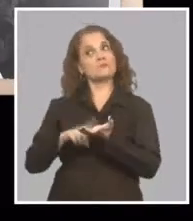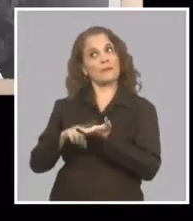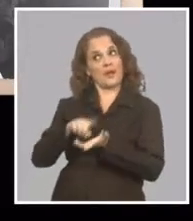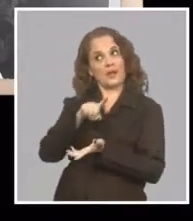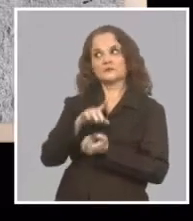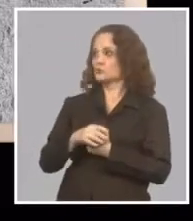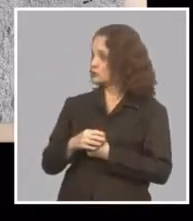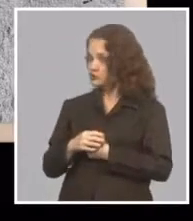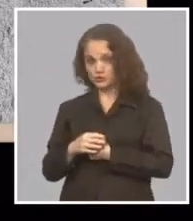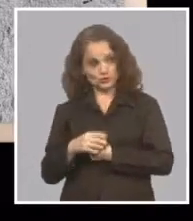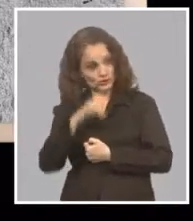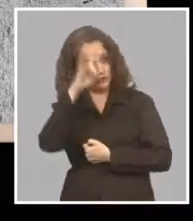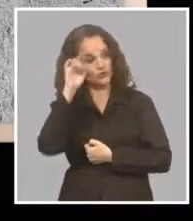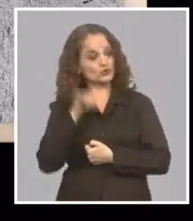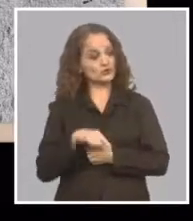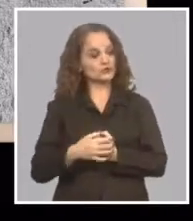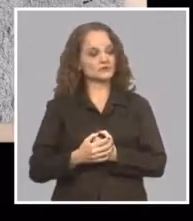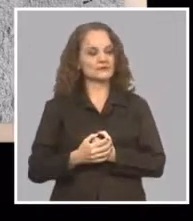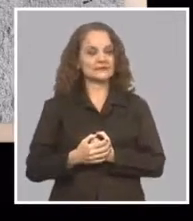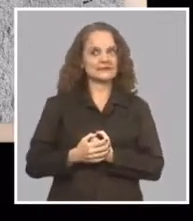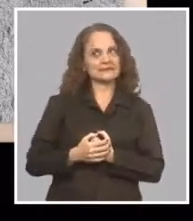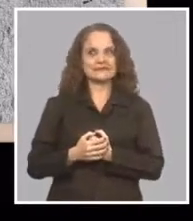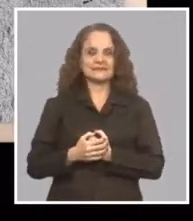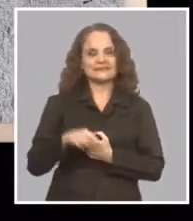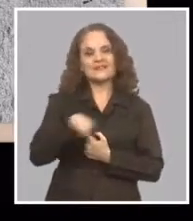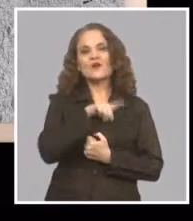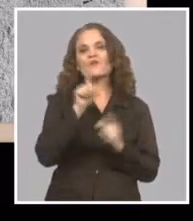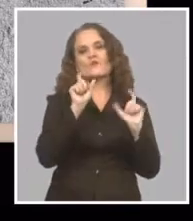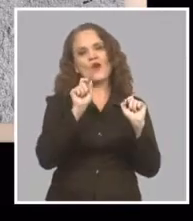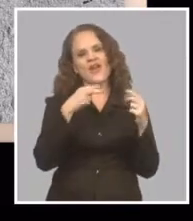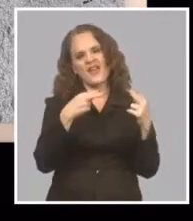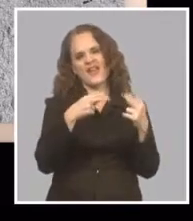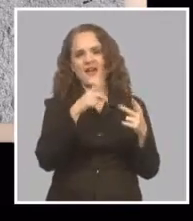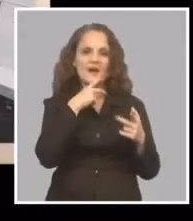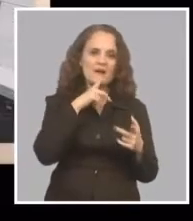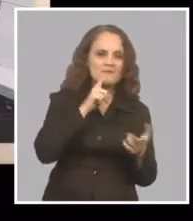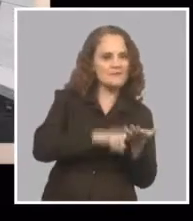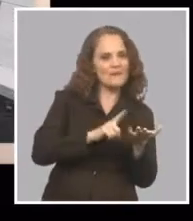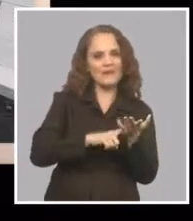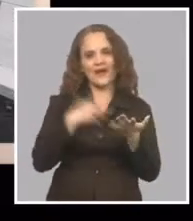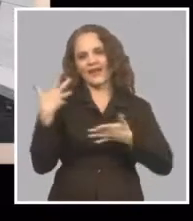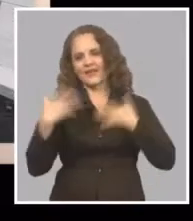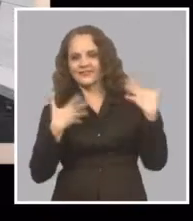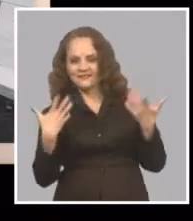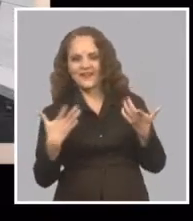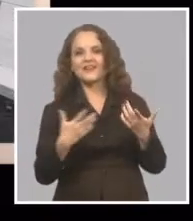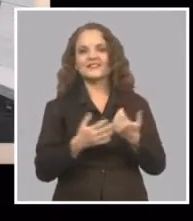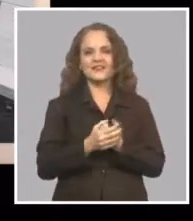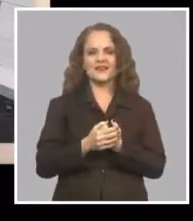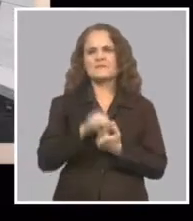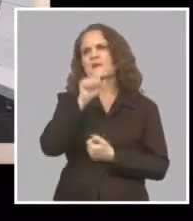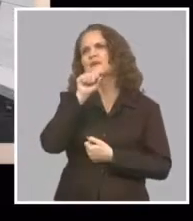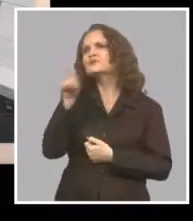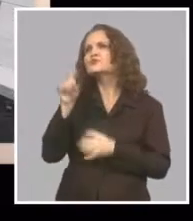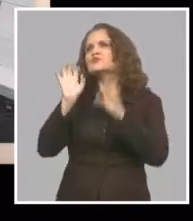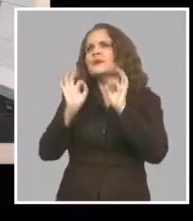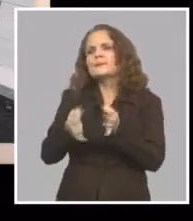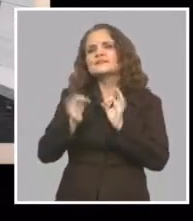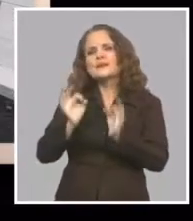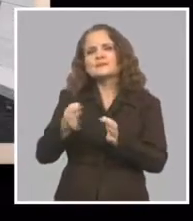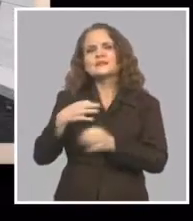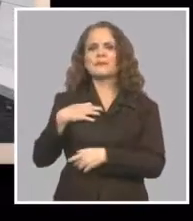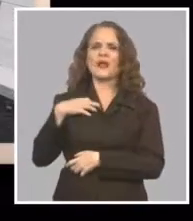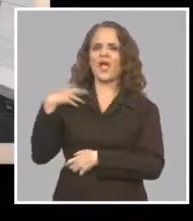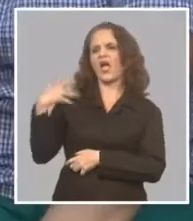Digole Sí Entonces ella se pone con su papá Juega Y se divierte Y me dice Mamá, es que tú siempre me estás